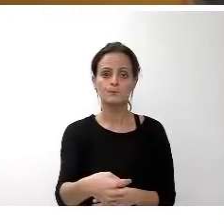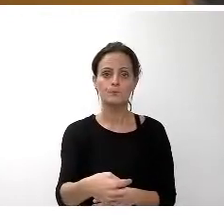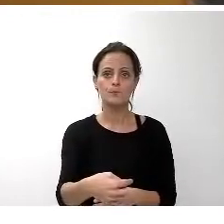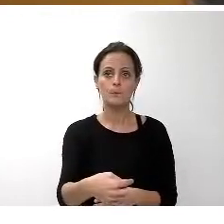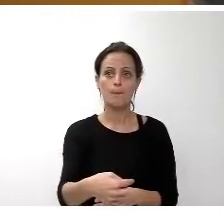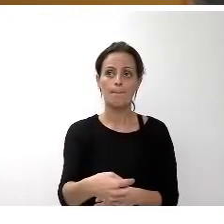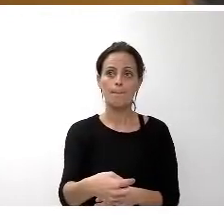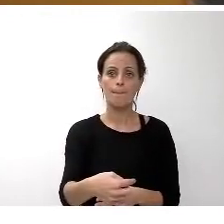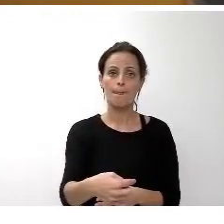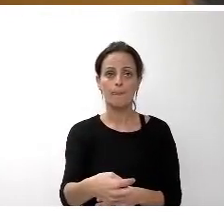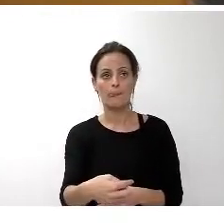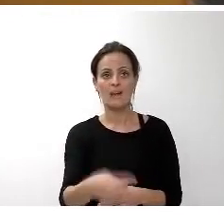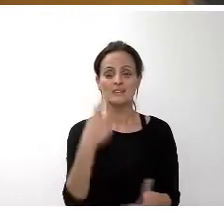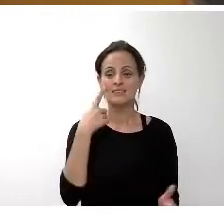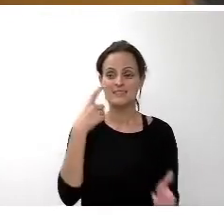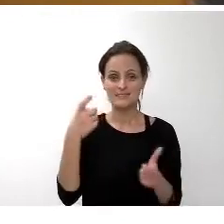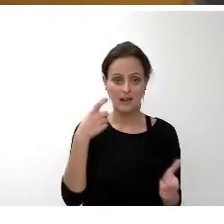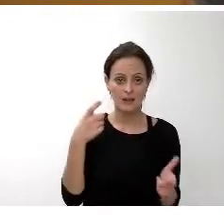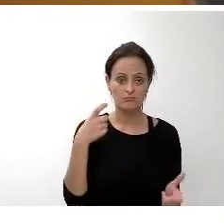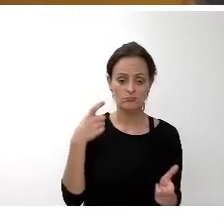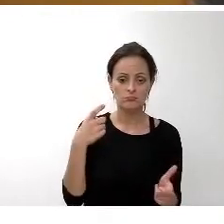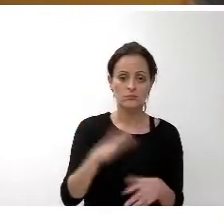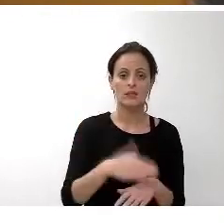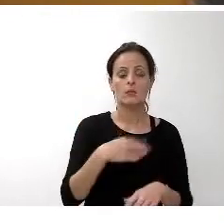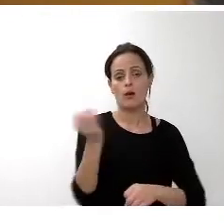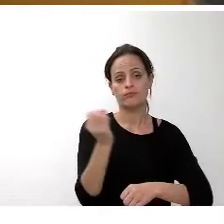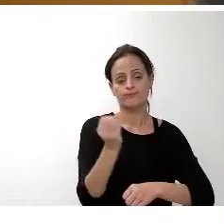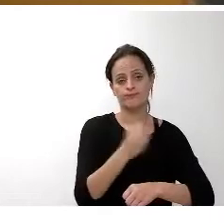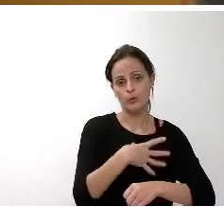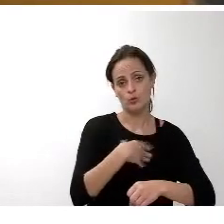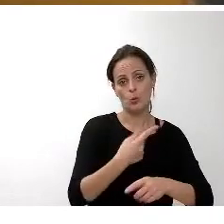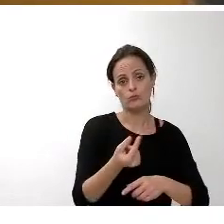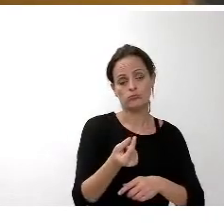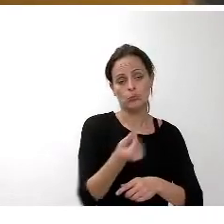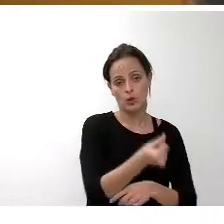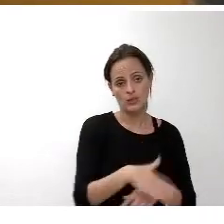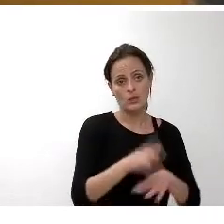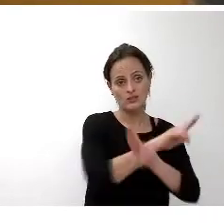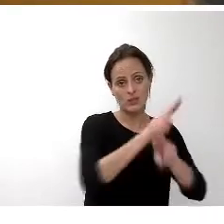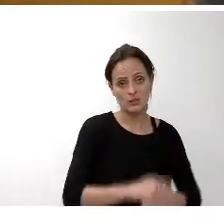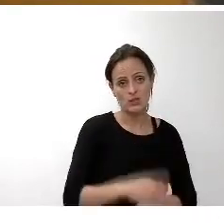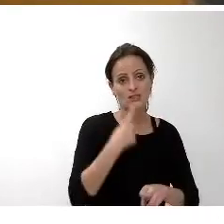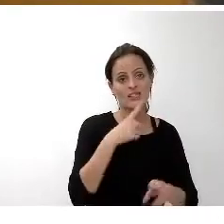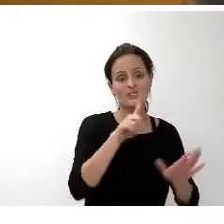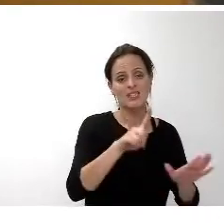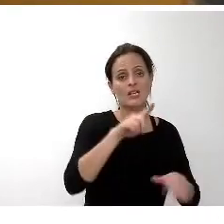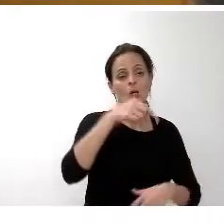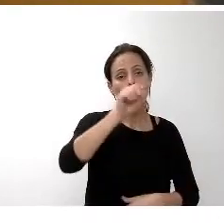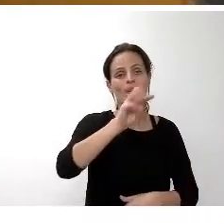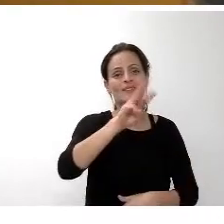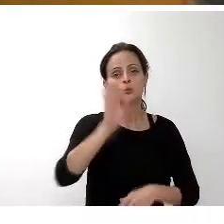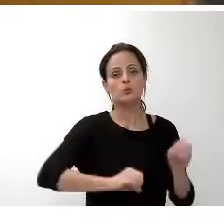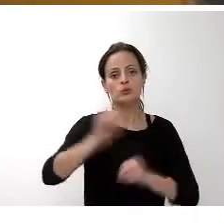fuentes, entre las que se encuentran las del FMI, por un crecimiento del 3,6% de la economía mundial,